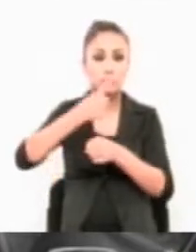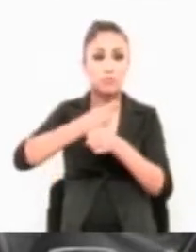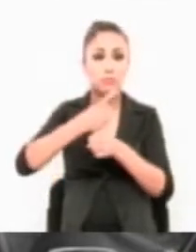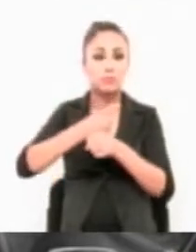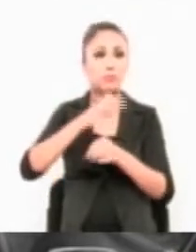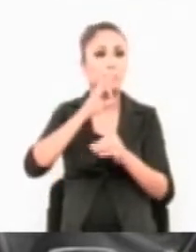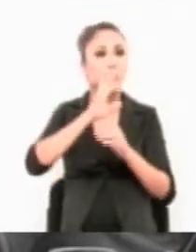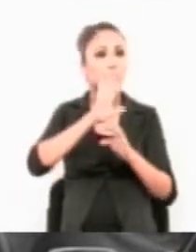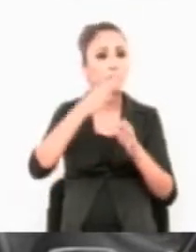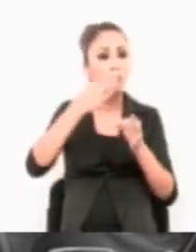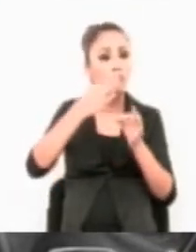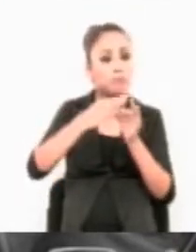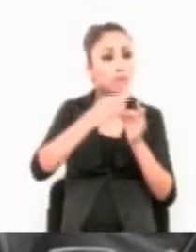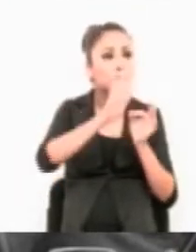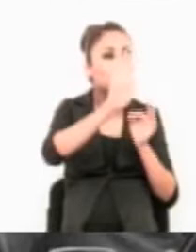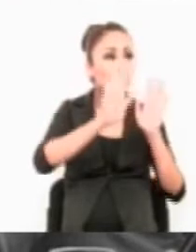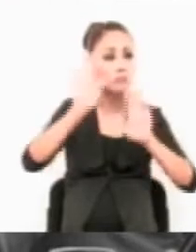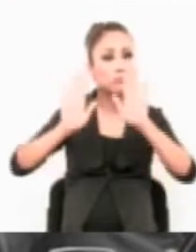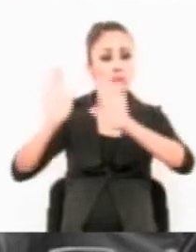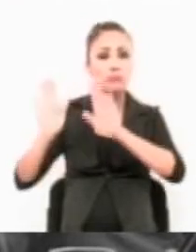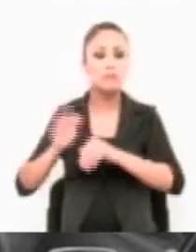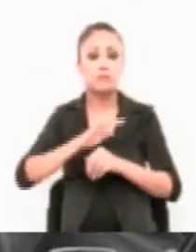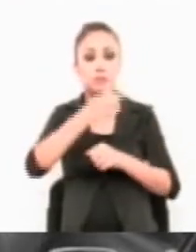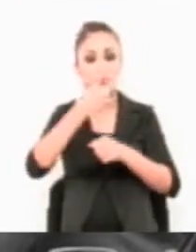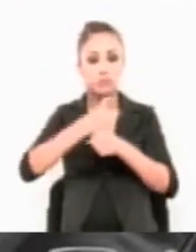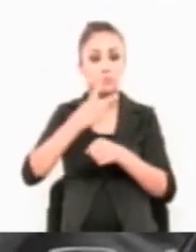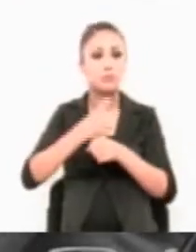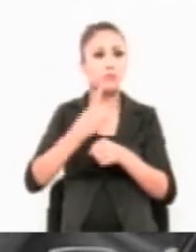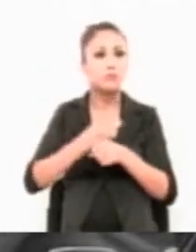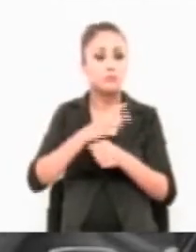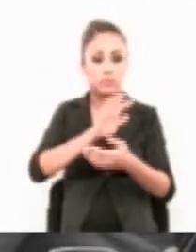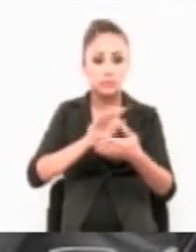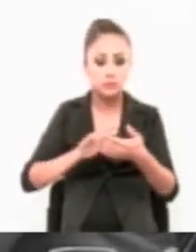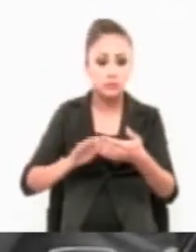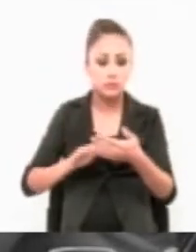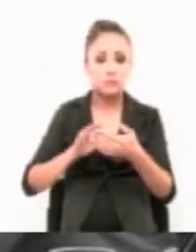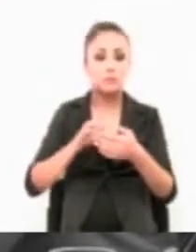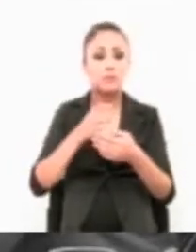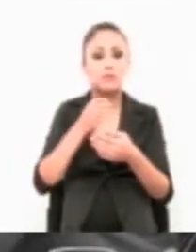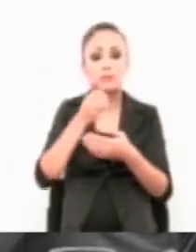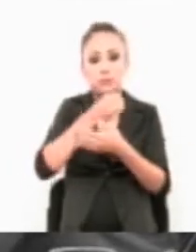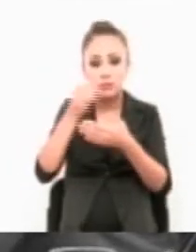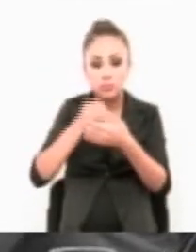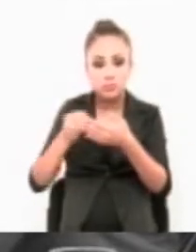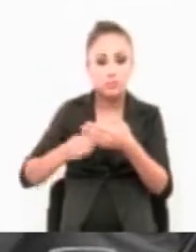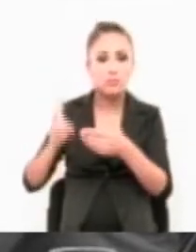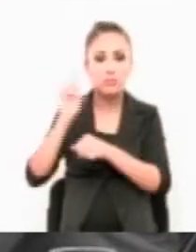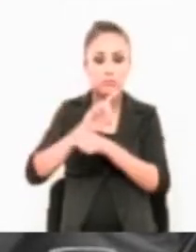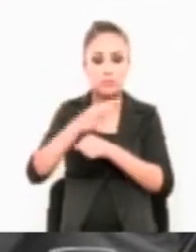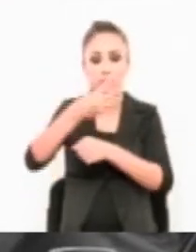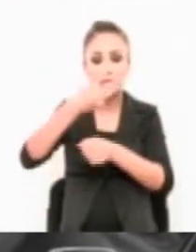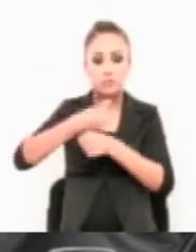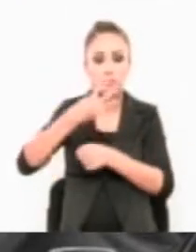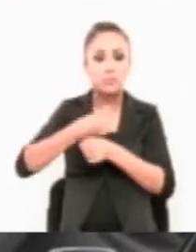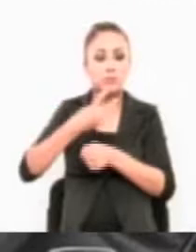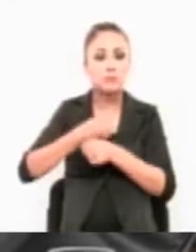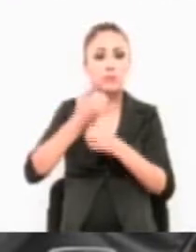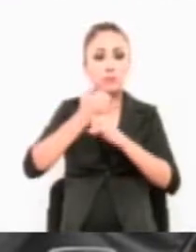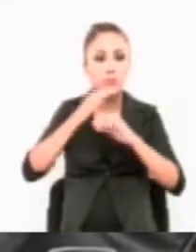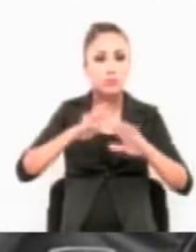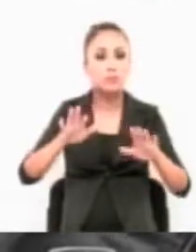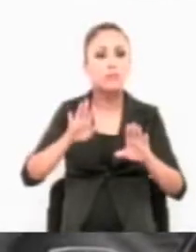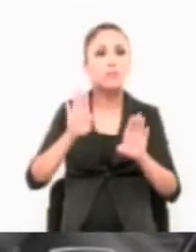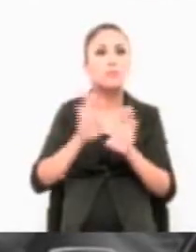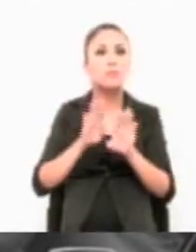de asistencia y declaratoria del coro legal. Punto número 2. Lectura y aprobación en su caso del orden del día. Punto número 3. Informe de la